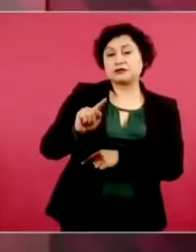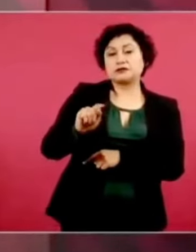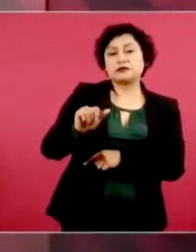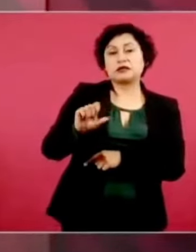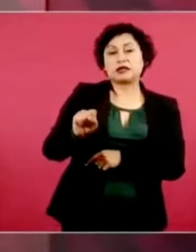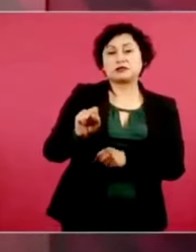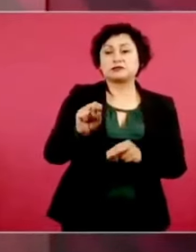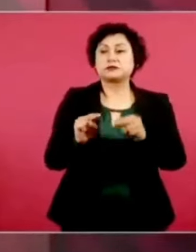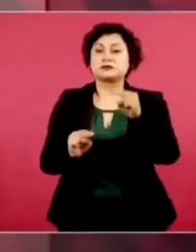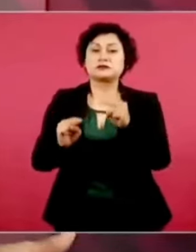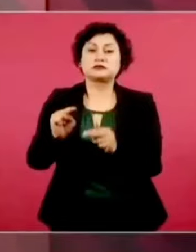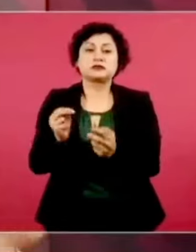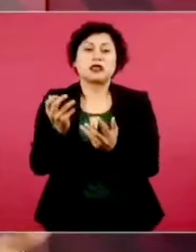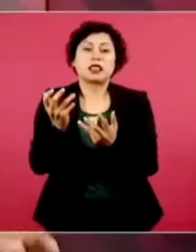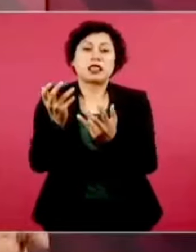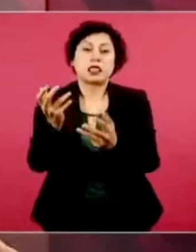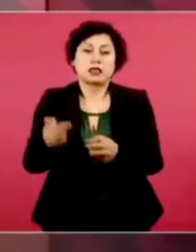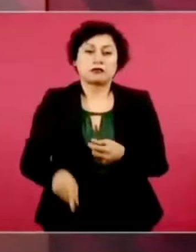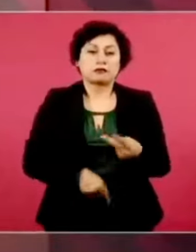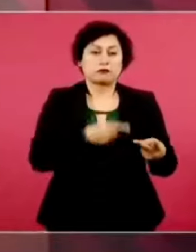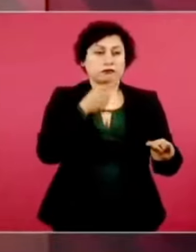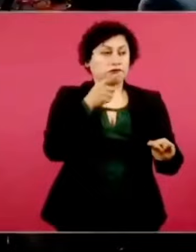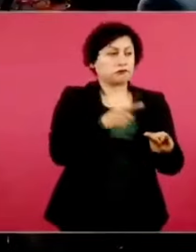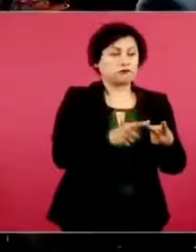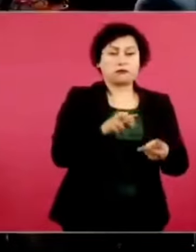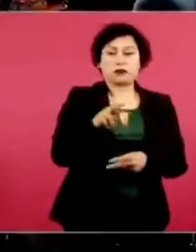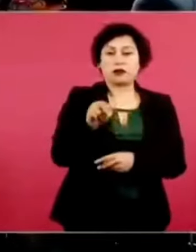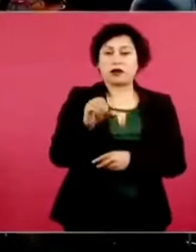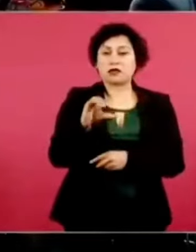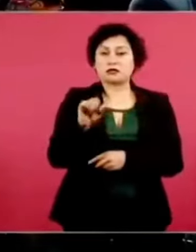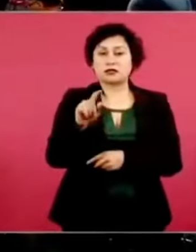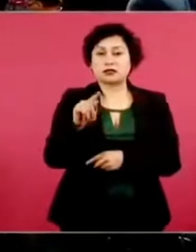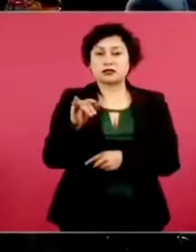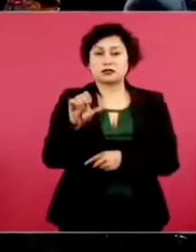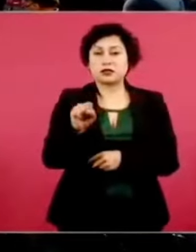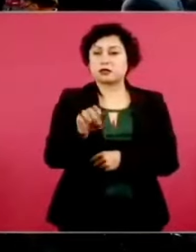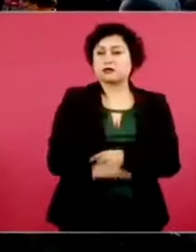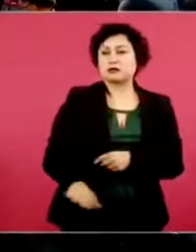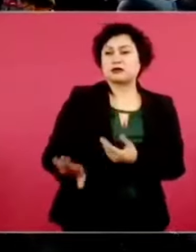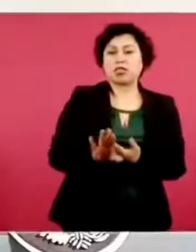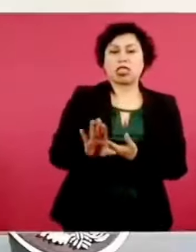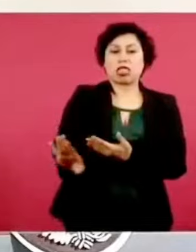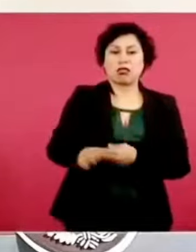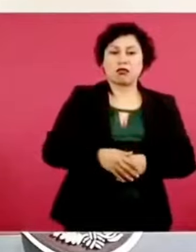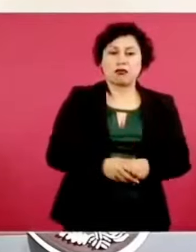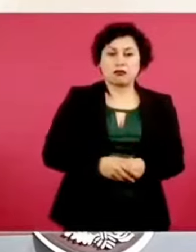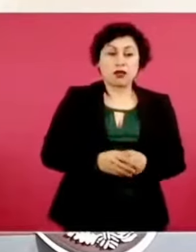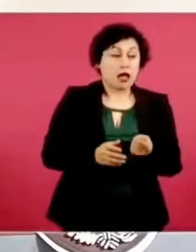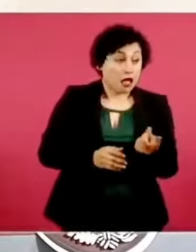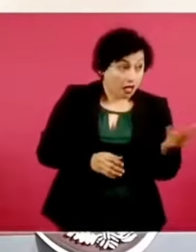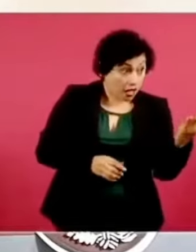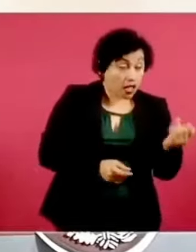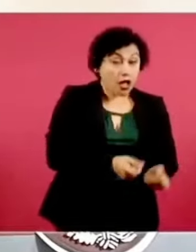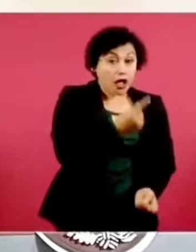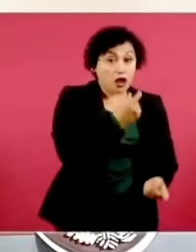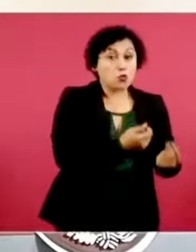incluso aunque vengan de abajo, del pueblo, ya no quieren.